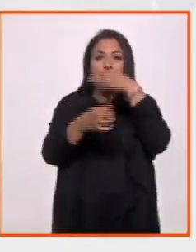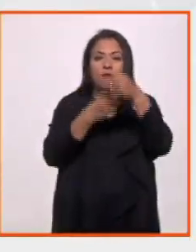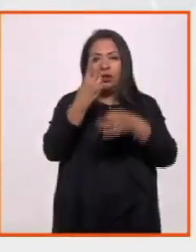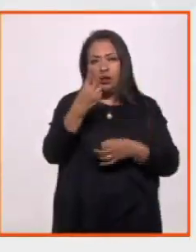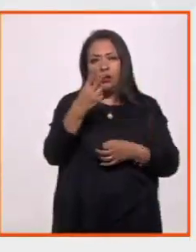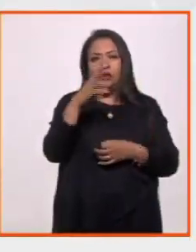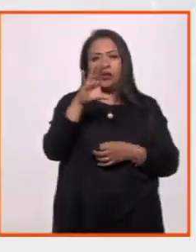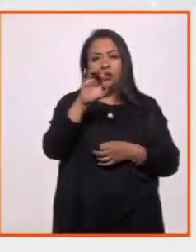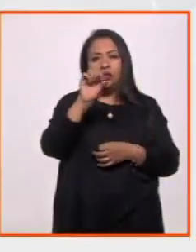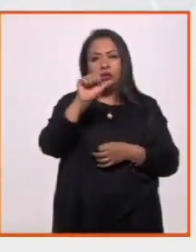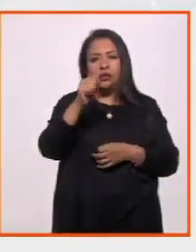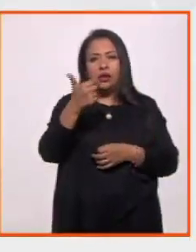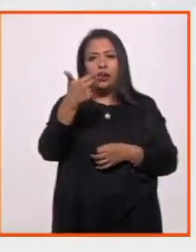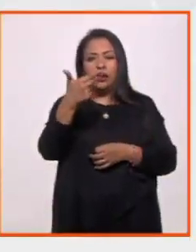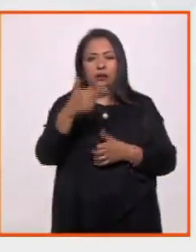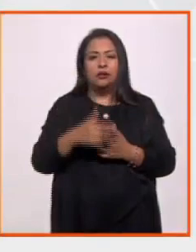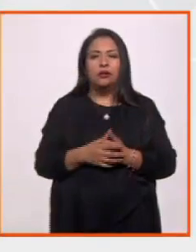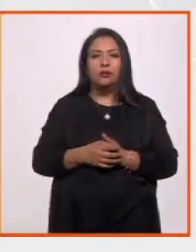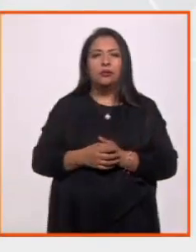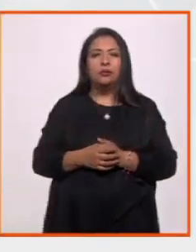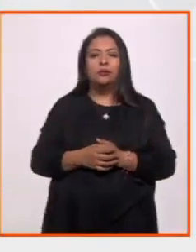22, César H. Meléndez.